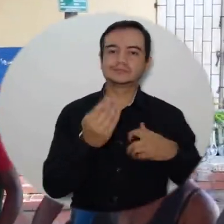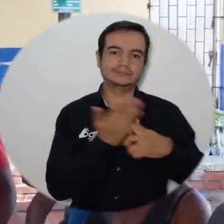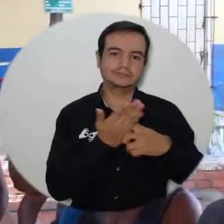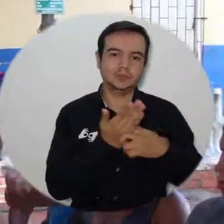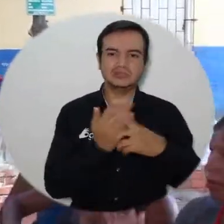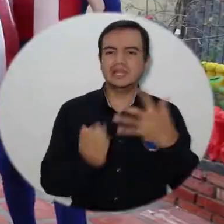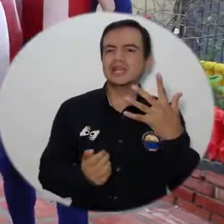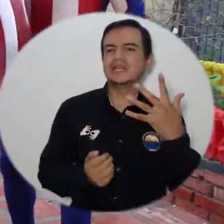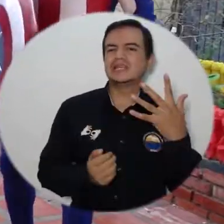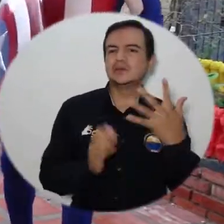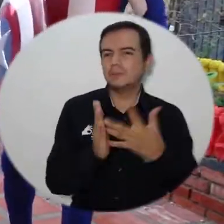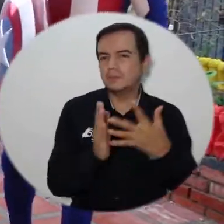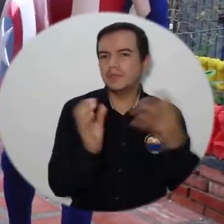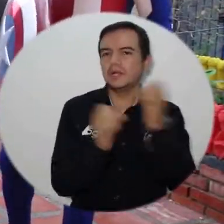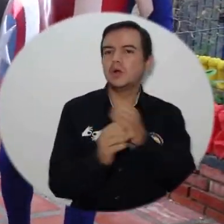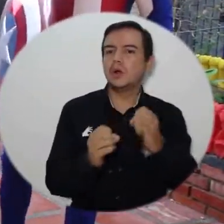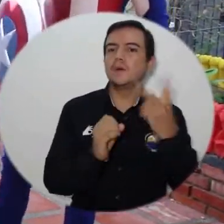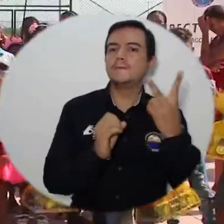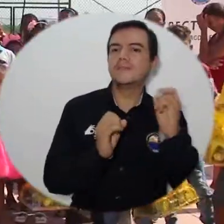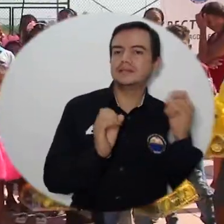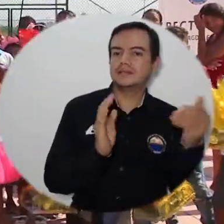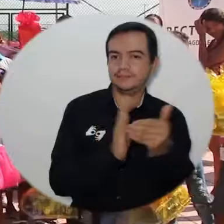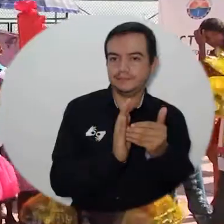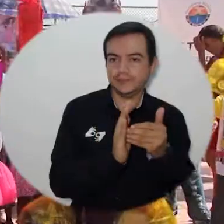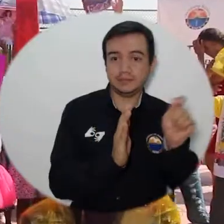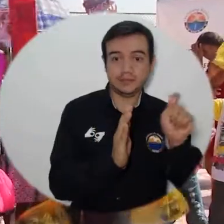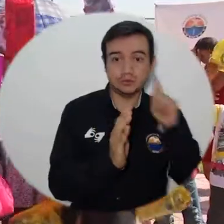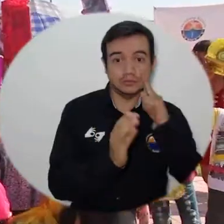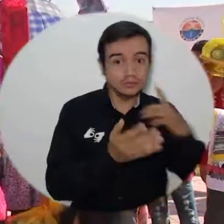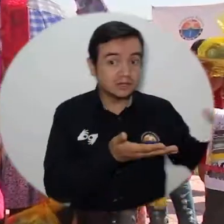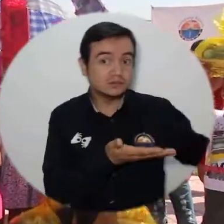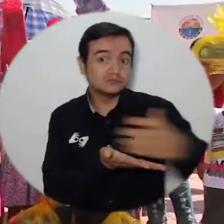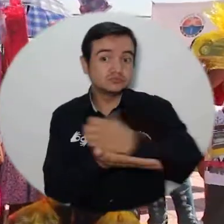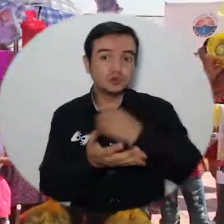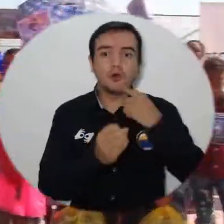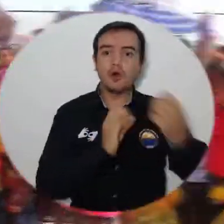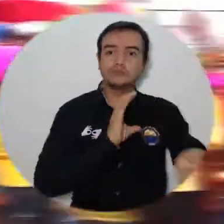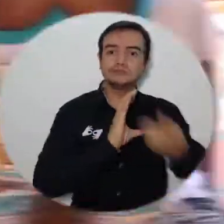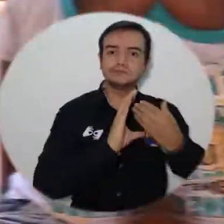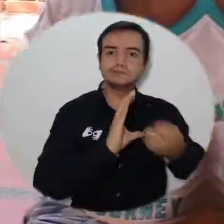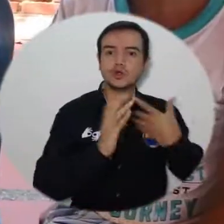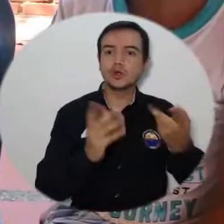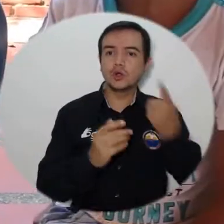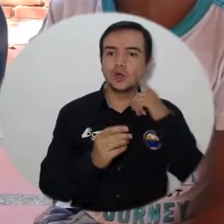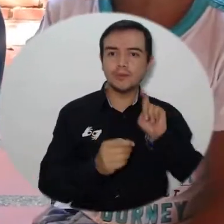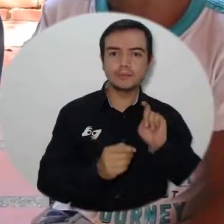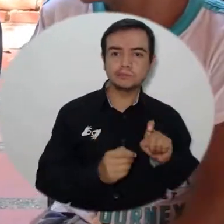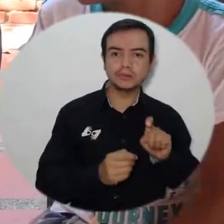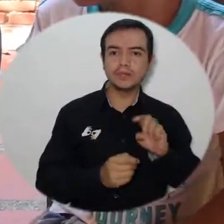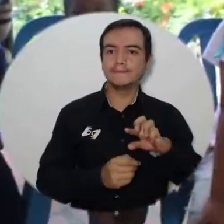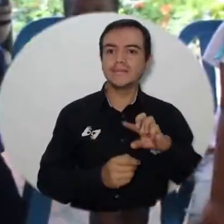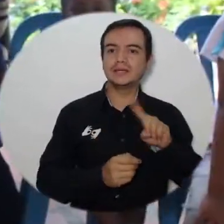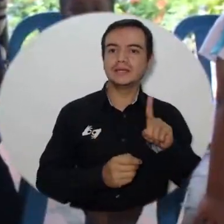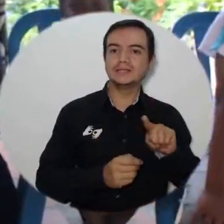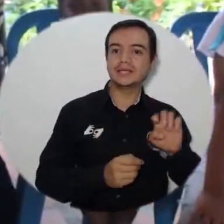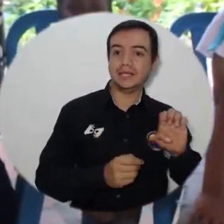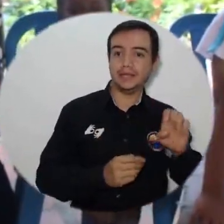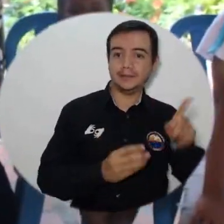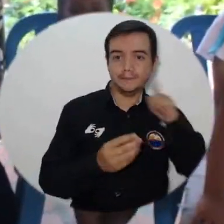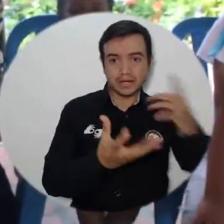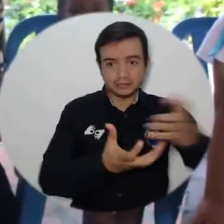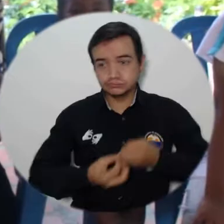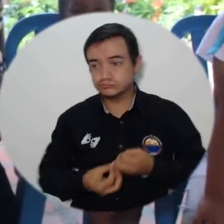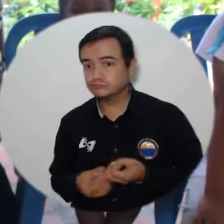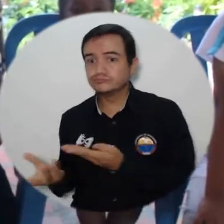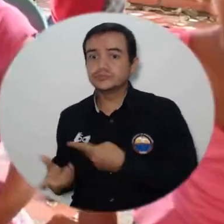por PSE para beneficiar a 1.600 niños entre 2 y 10 años de edad, identificados desde la coordinación